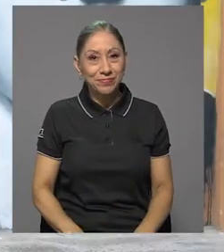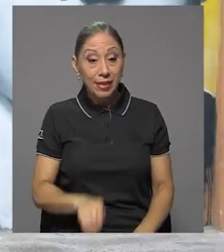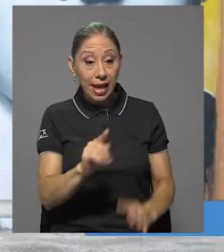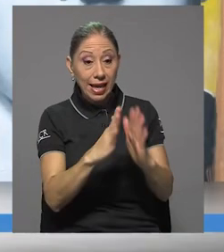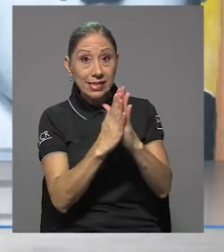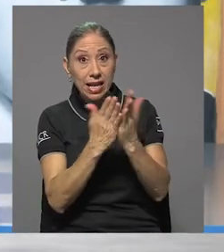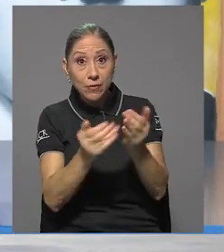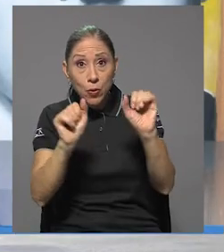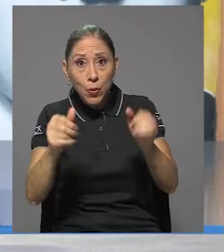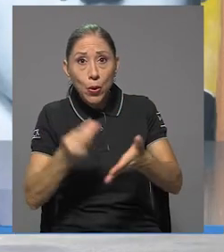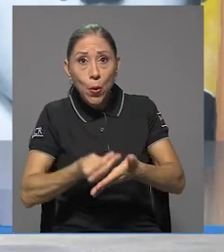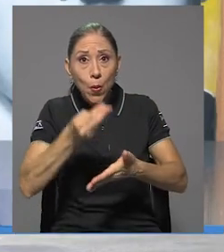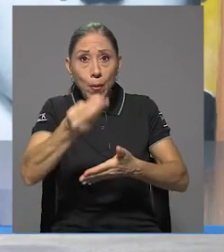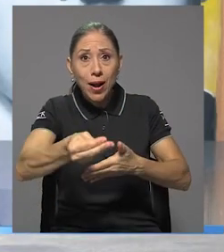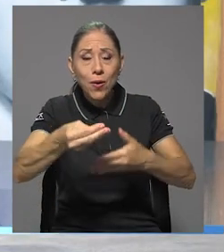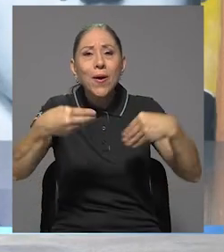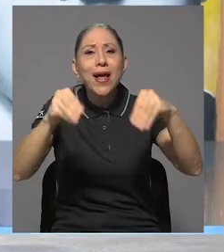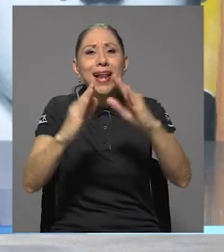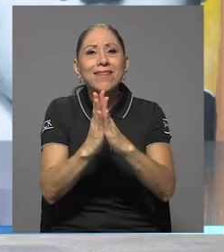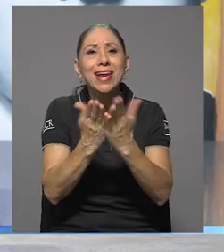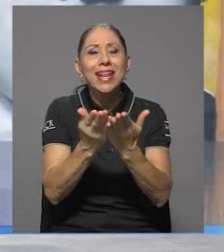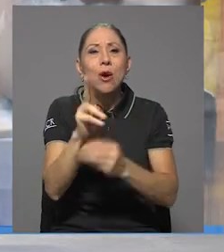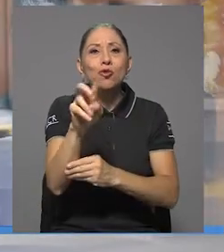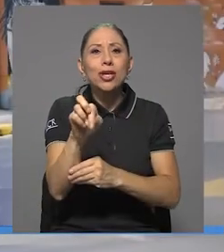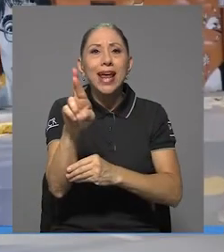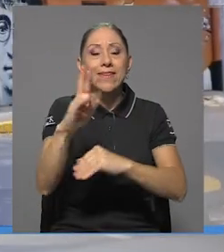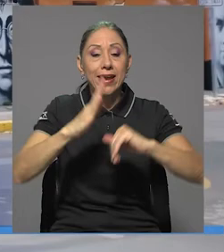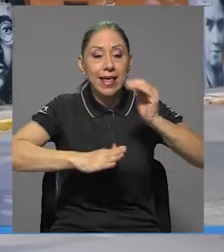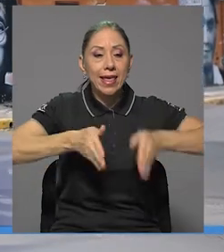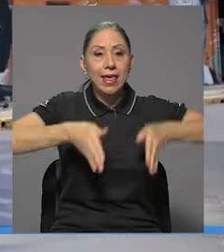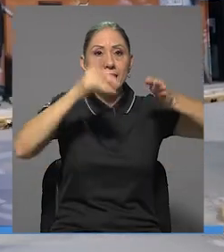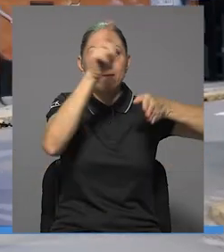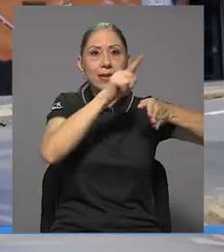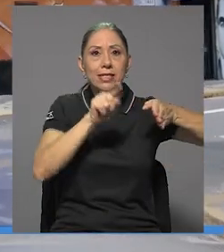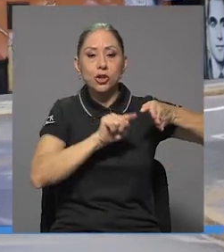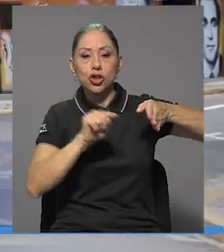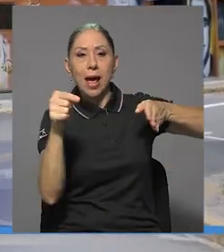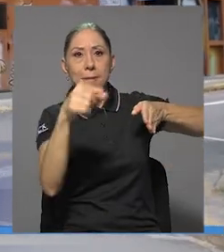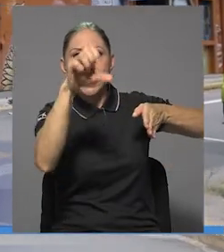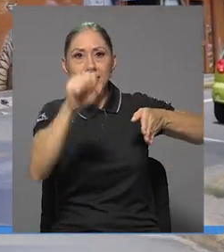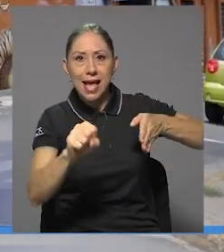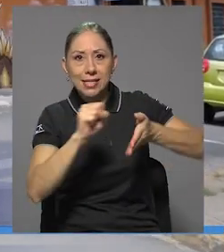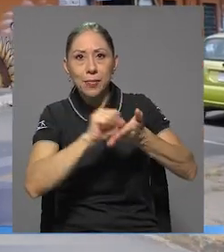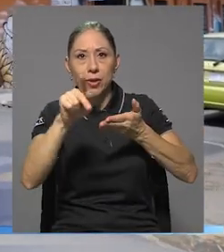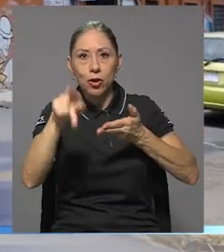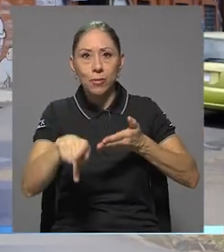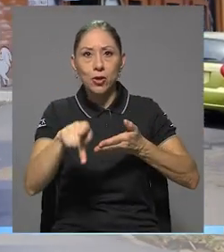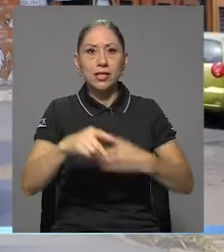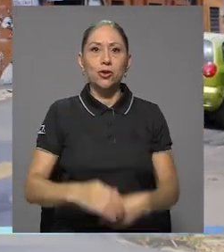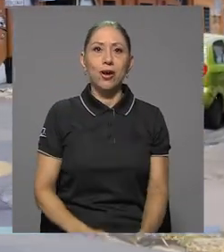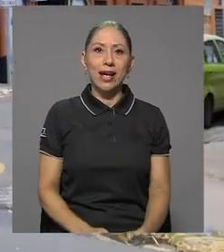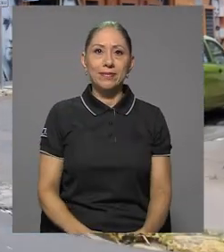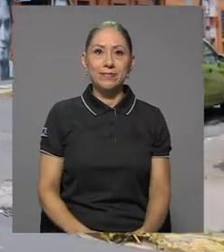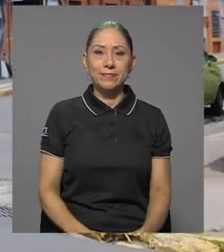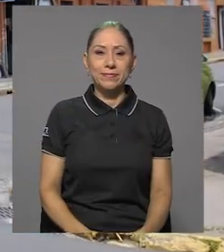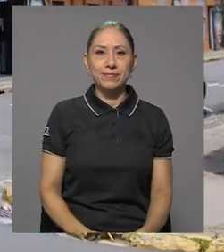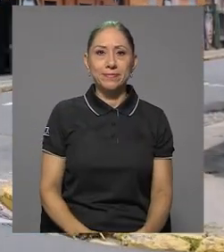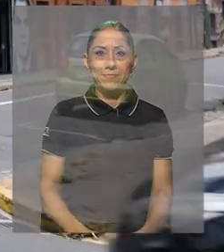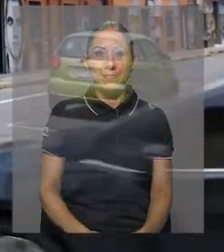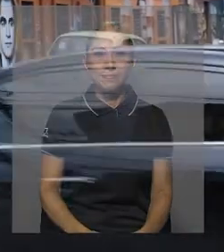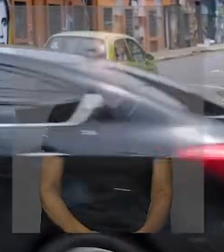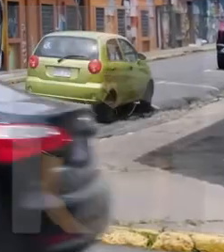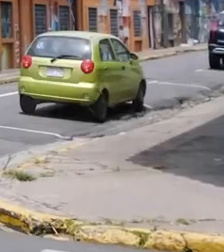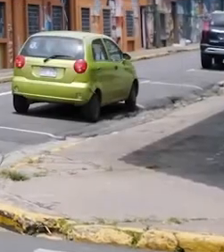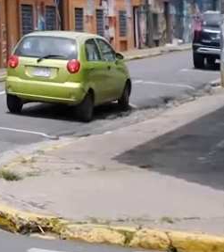Este libro está disponible en la librería UCR, ubicada al costado sur del edificio Zaprisa en San Pedro de Montes de Oca.